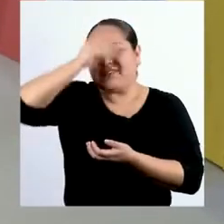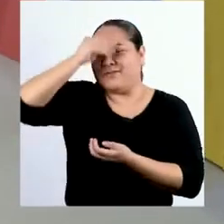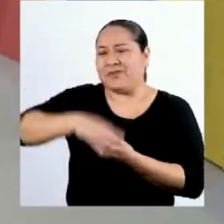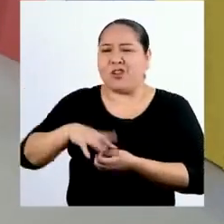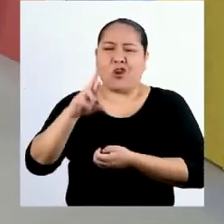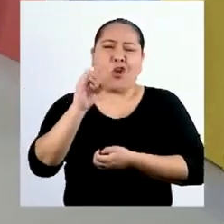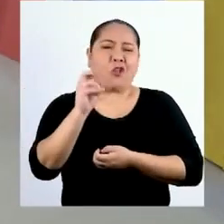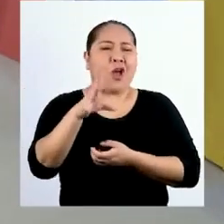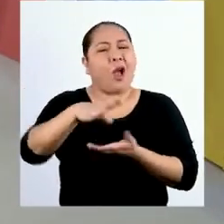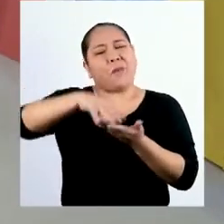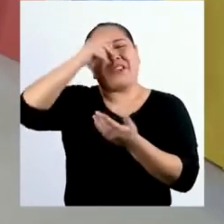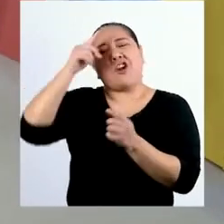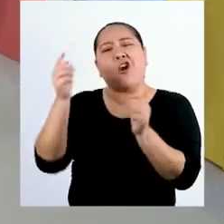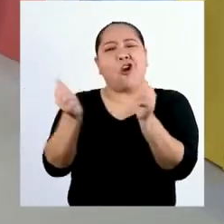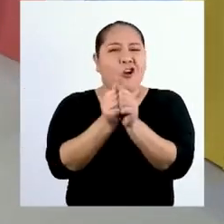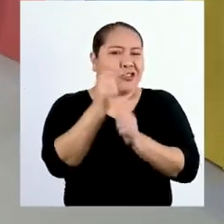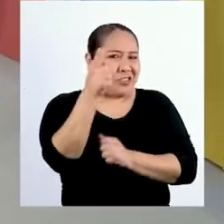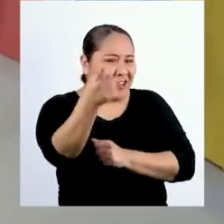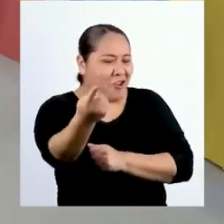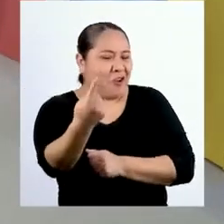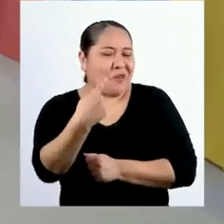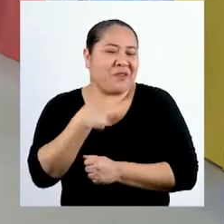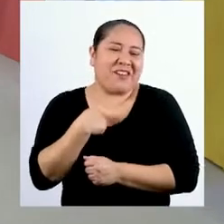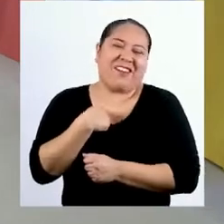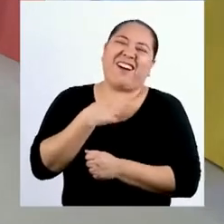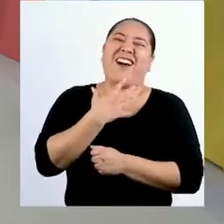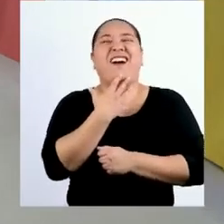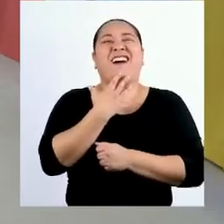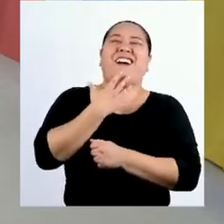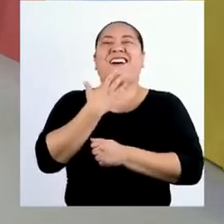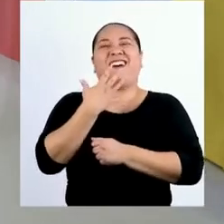Aprendo en Casa,